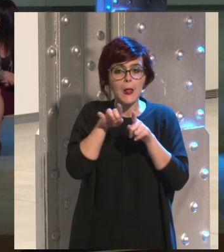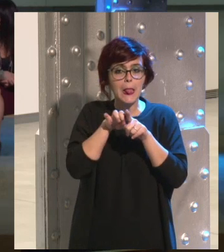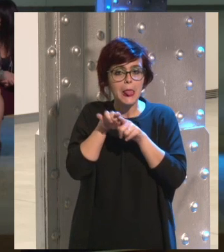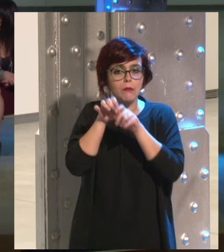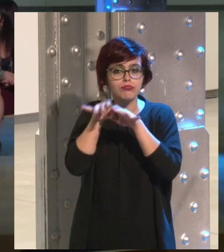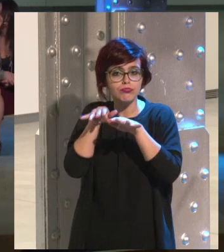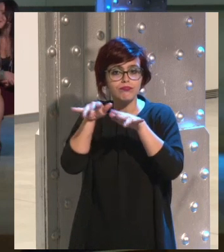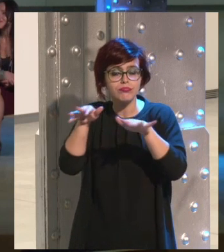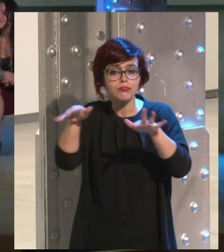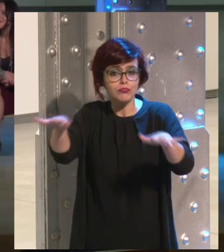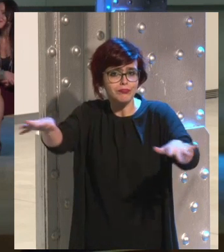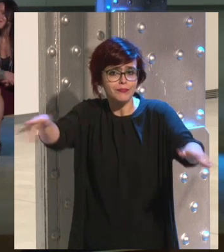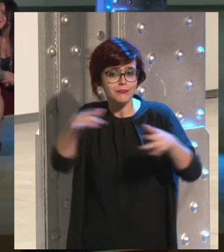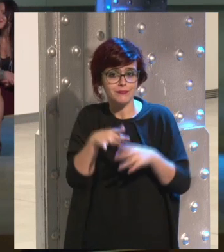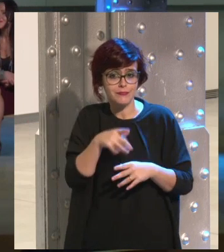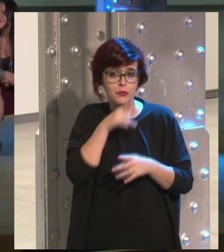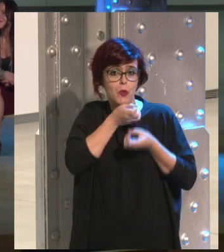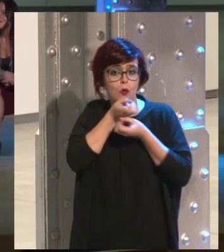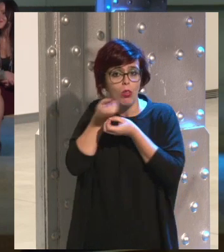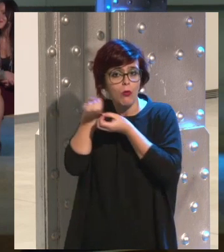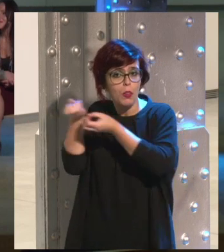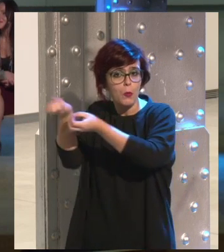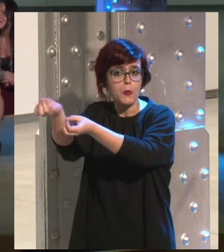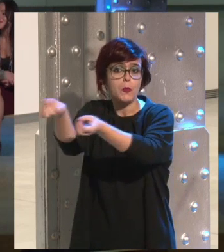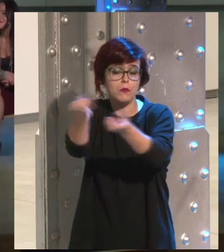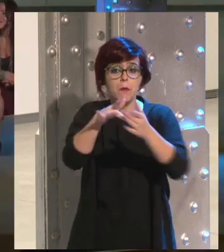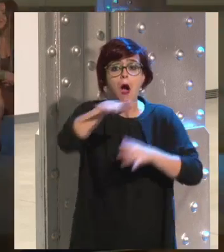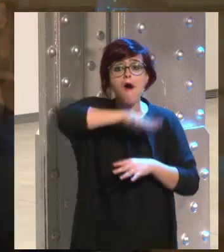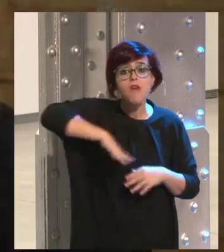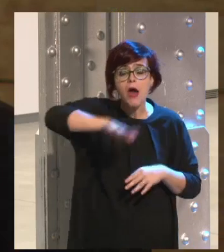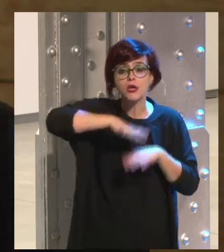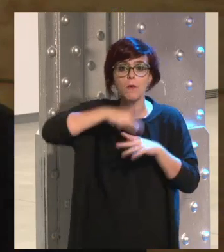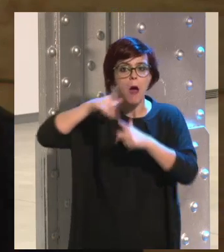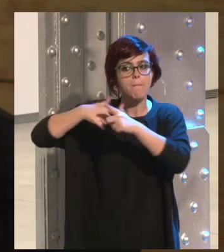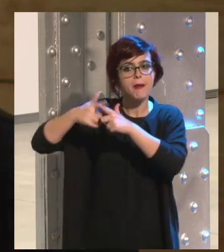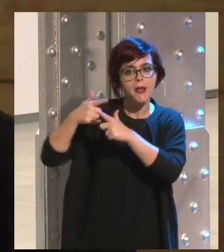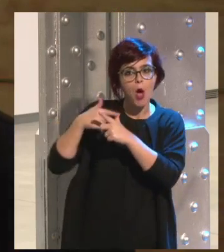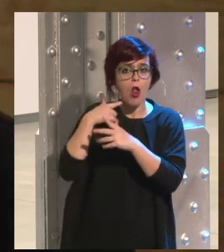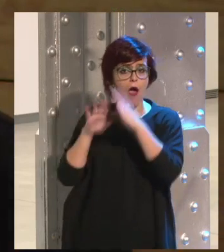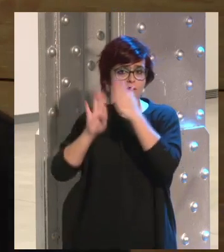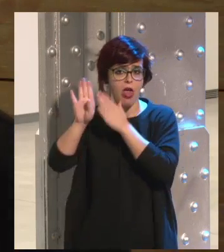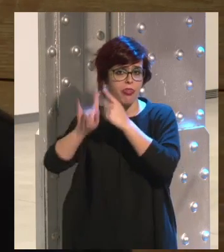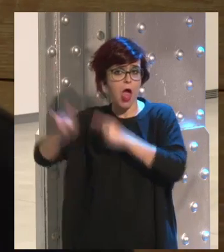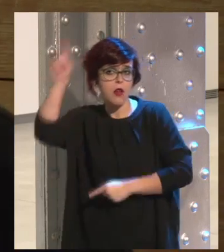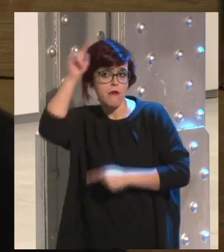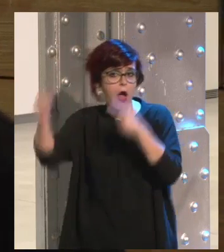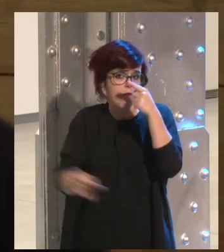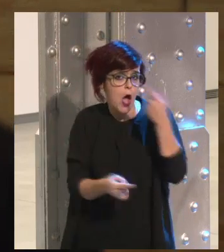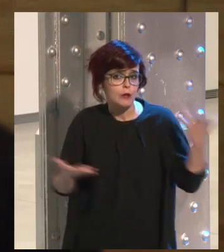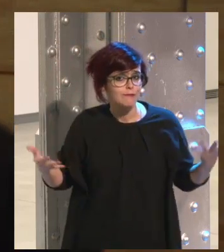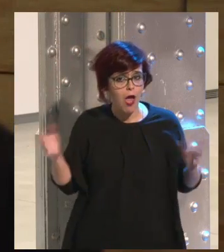a otros de boca en boca las cosas, lo que ocurría en el barrio, lo que ocurría con mi primo, con la vecina de arriba o de abajo.